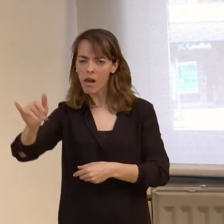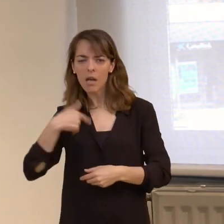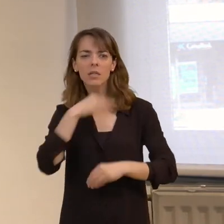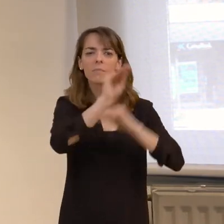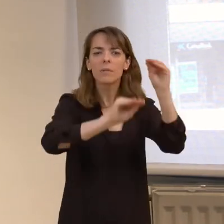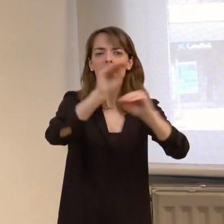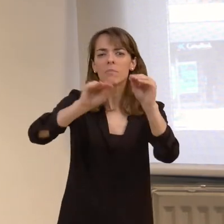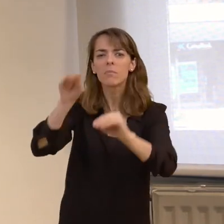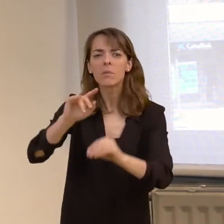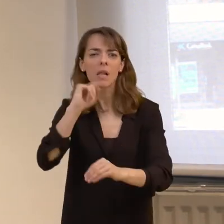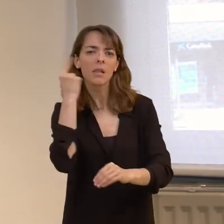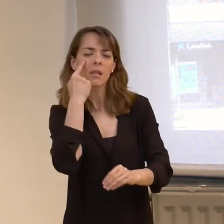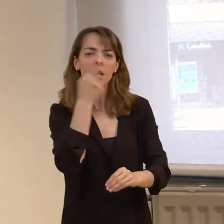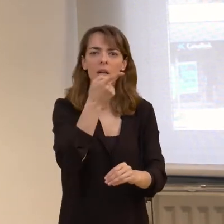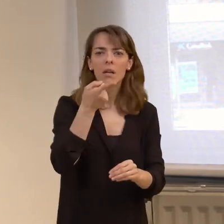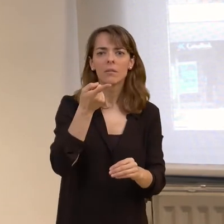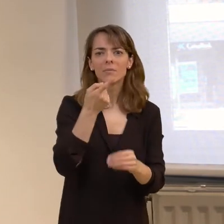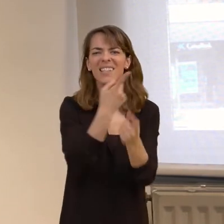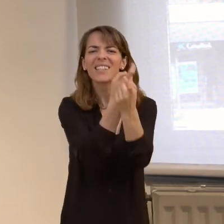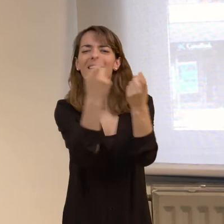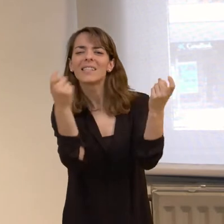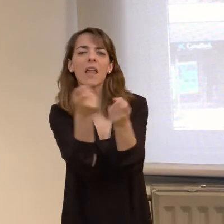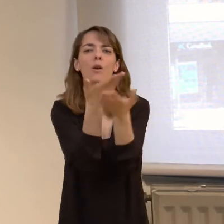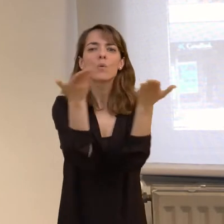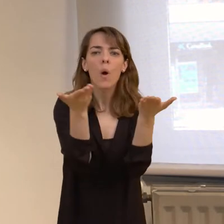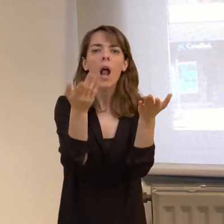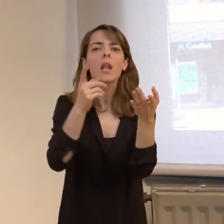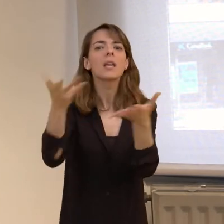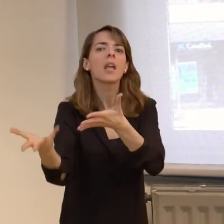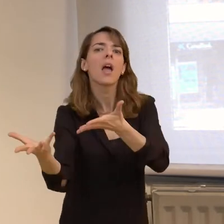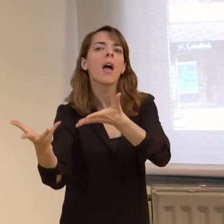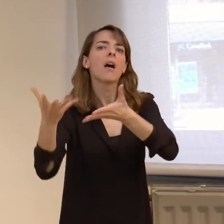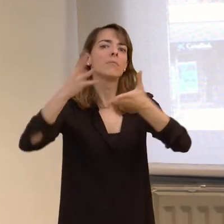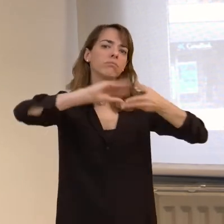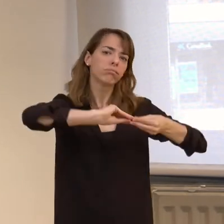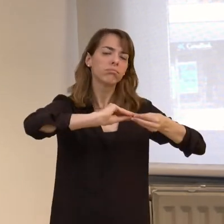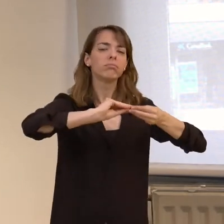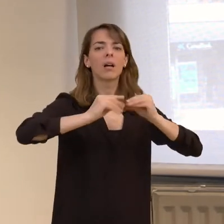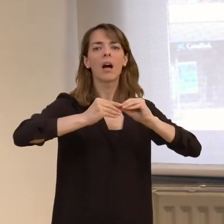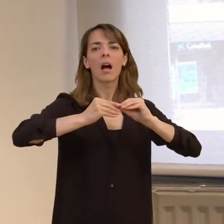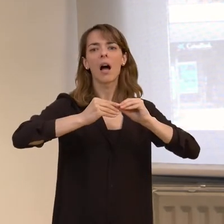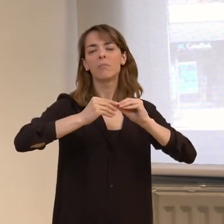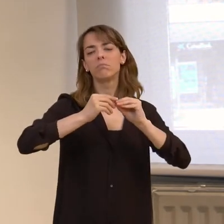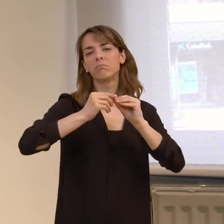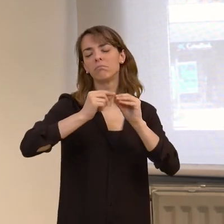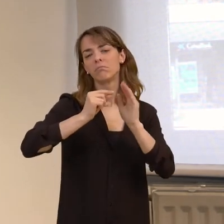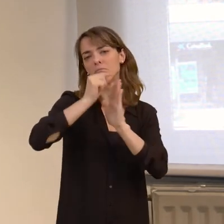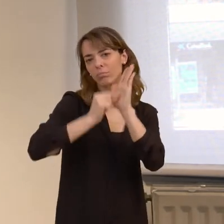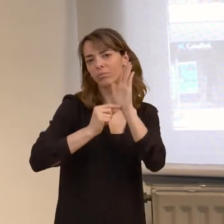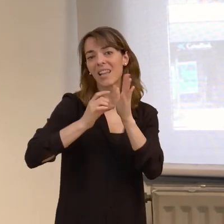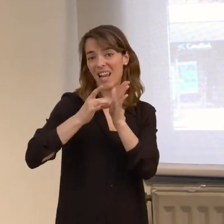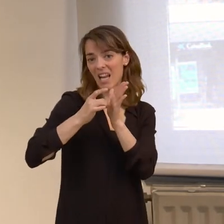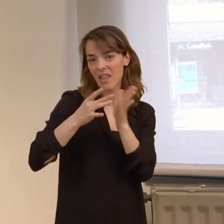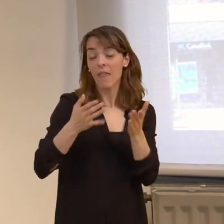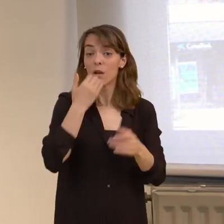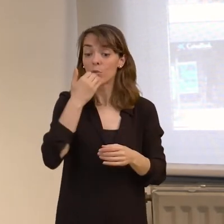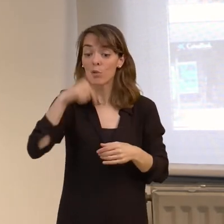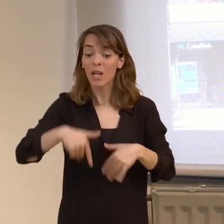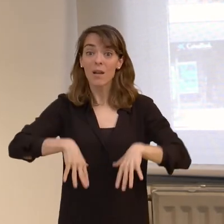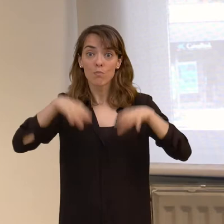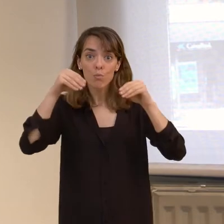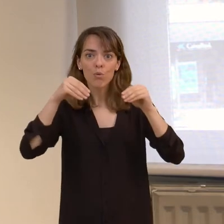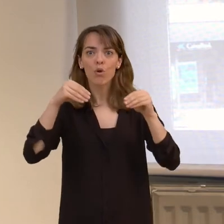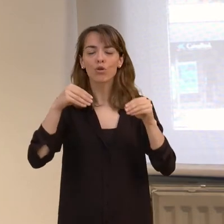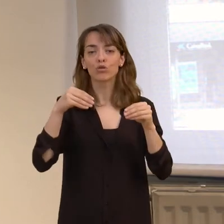identificar qué necesidades tiene y adecuarlas a parámetros óptimos de calidad. Concretamente aquí en Burgos contamos